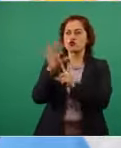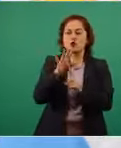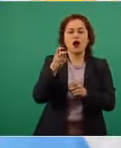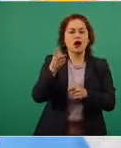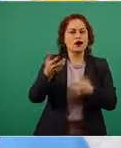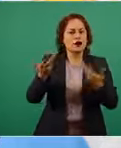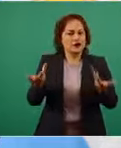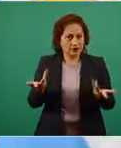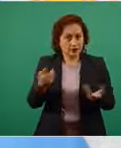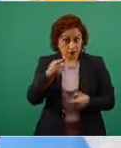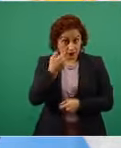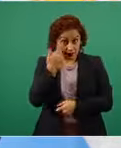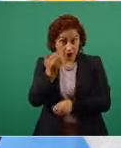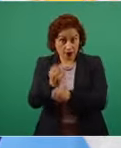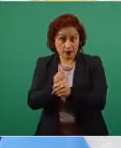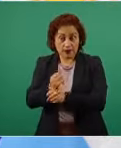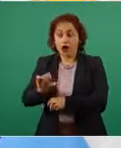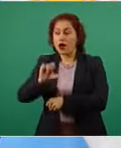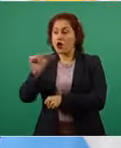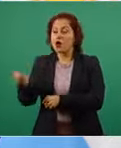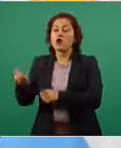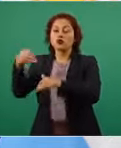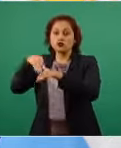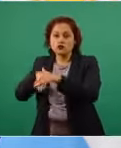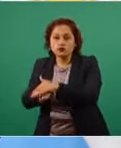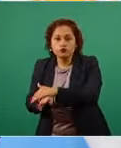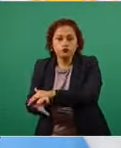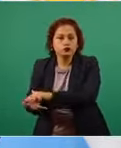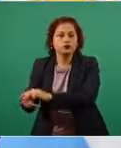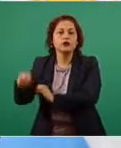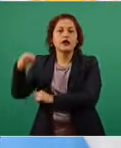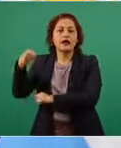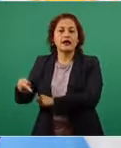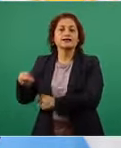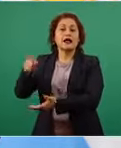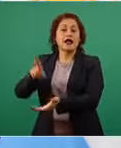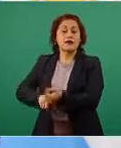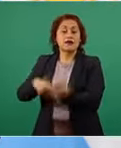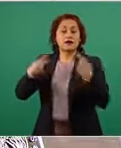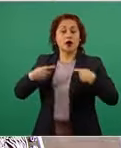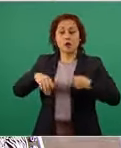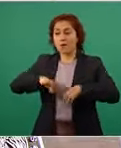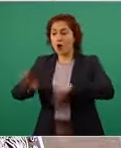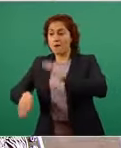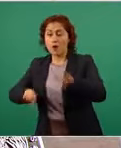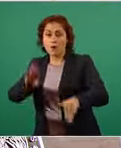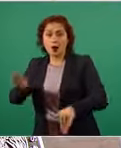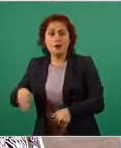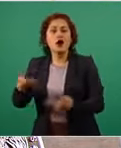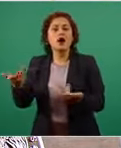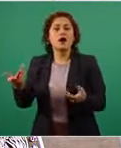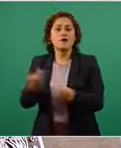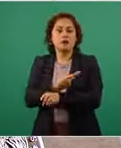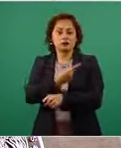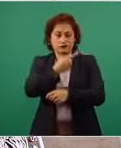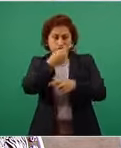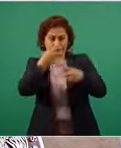que mandó un submarino para que mueran 44 tripulantes miren todo lo que tienen para investigar y no investigan